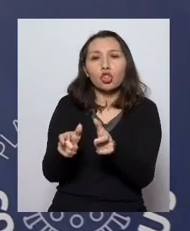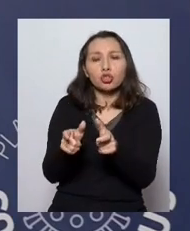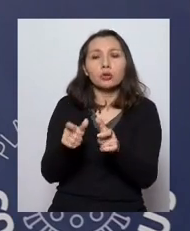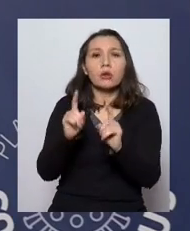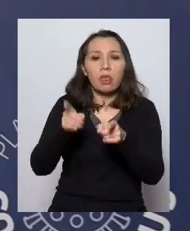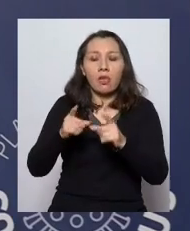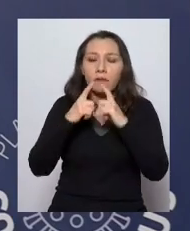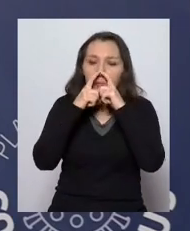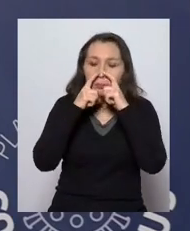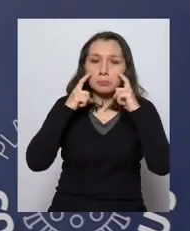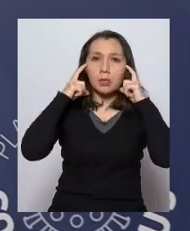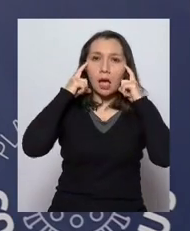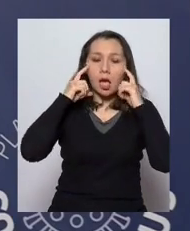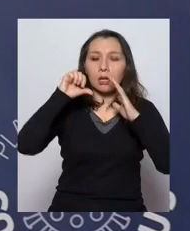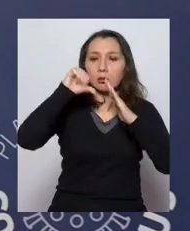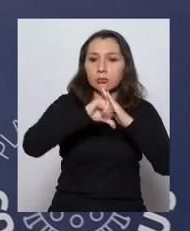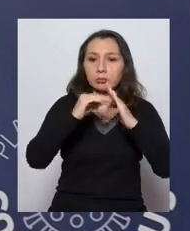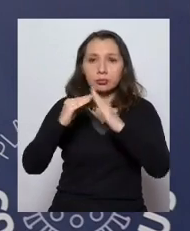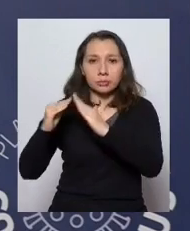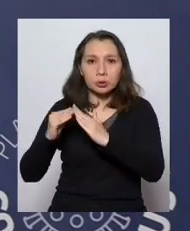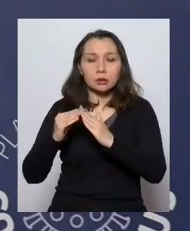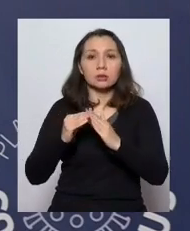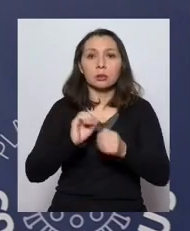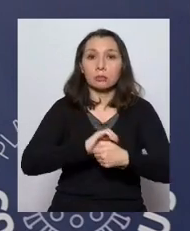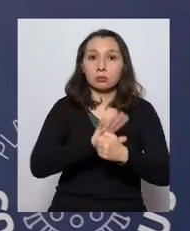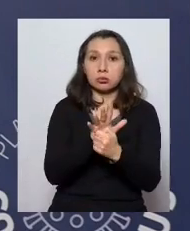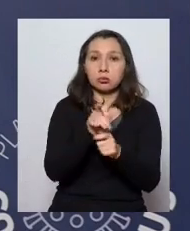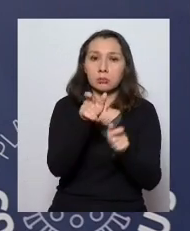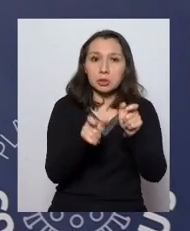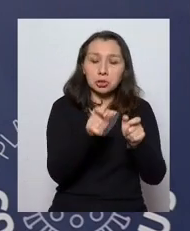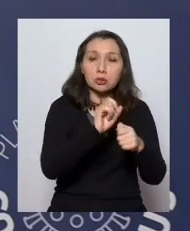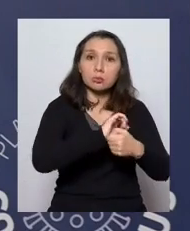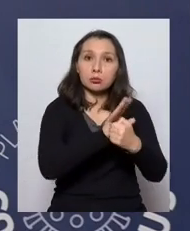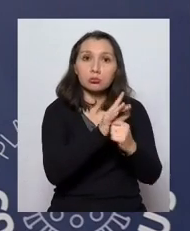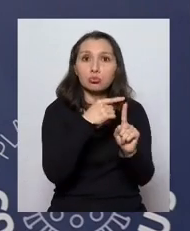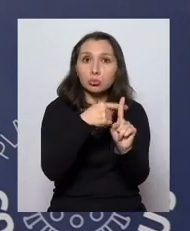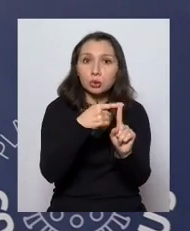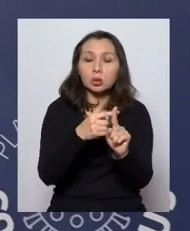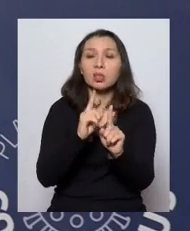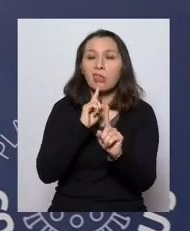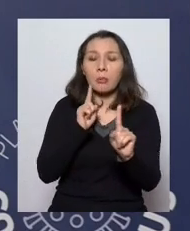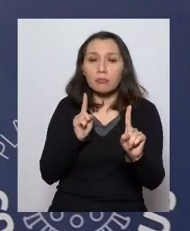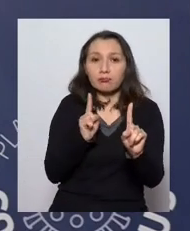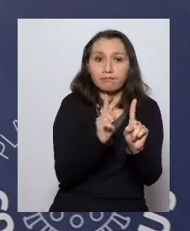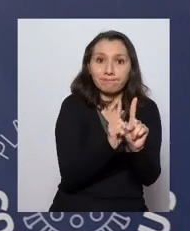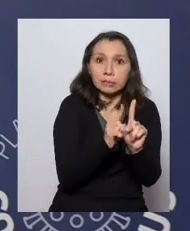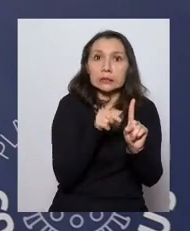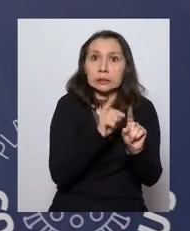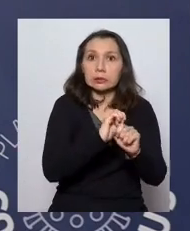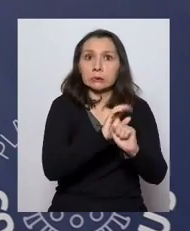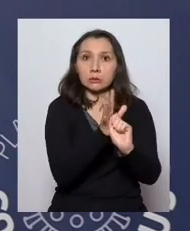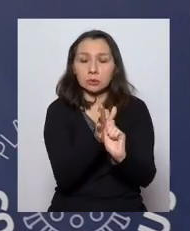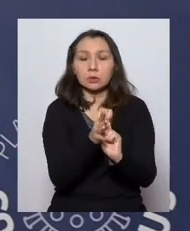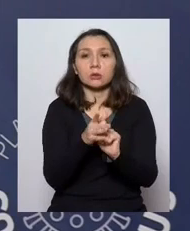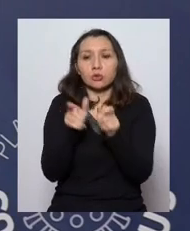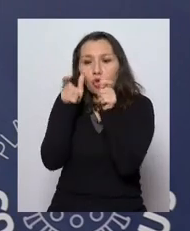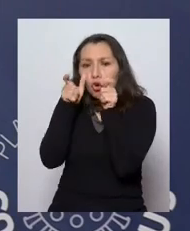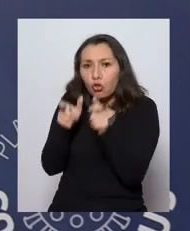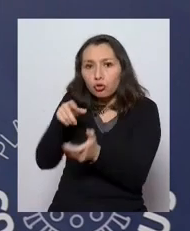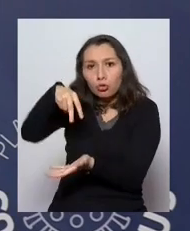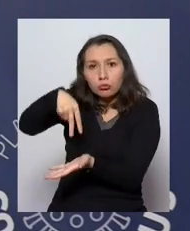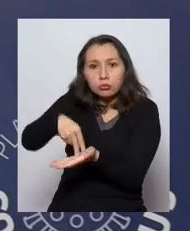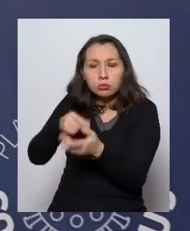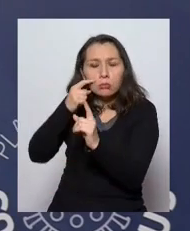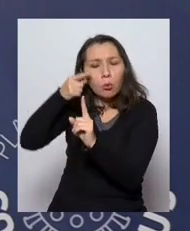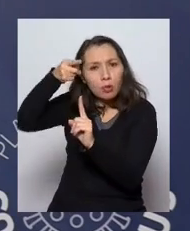del uso de mascarilla cuarentenas de COVID positivo cuarentenas de contactos estrechos aduanas sanitarias